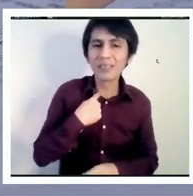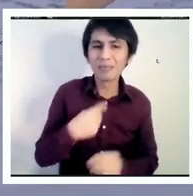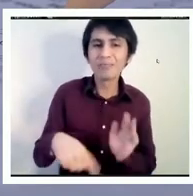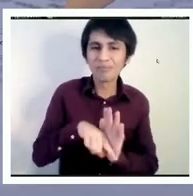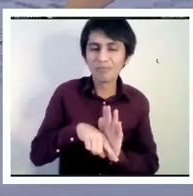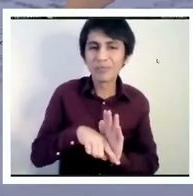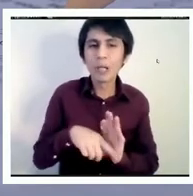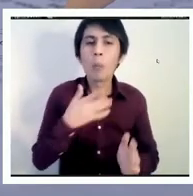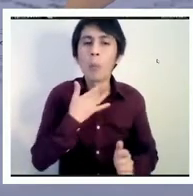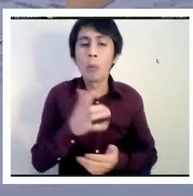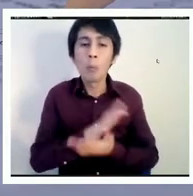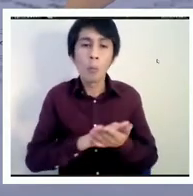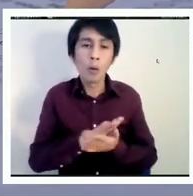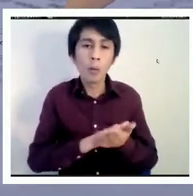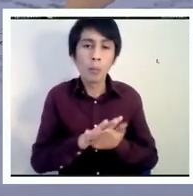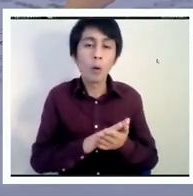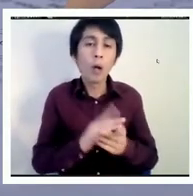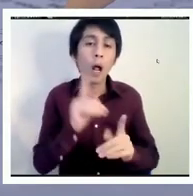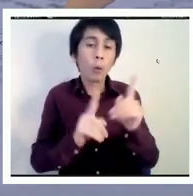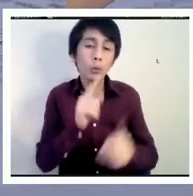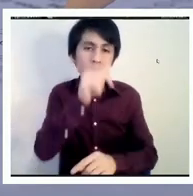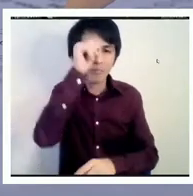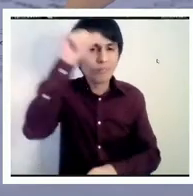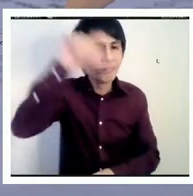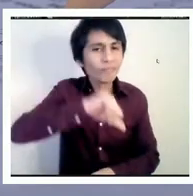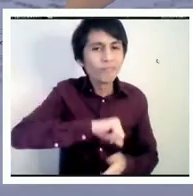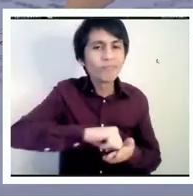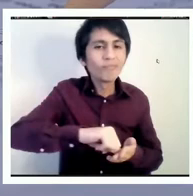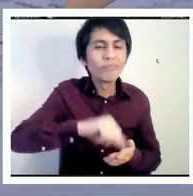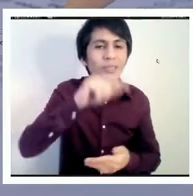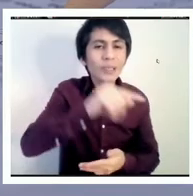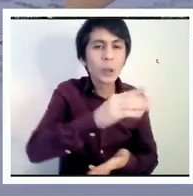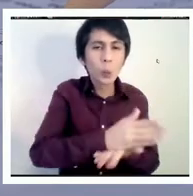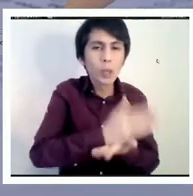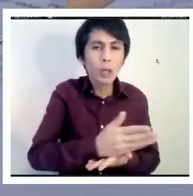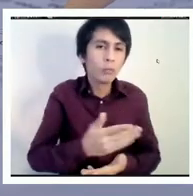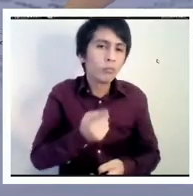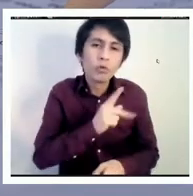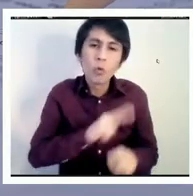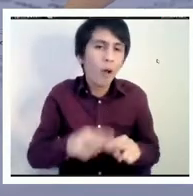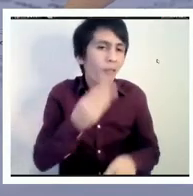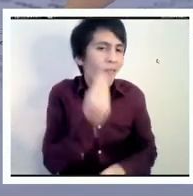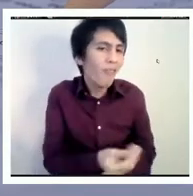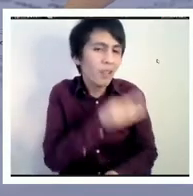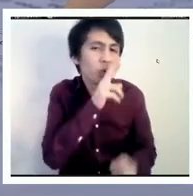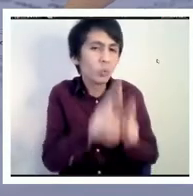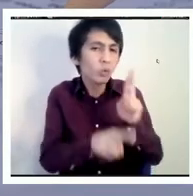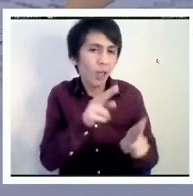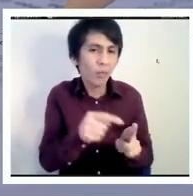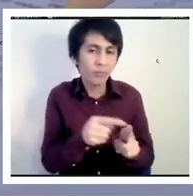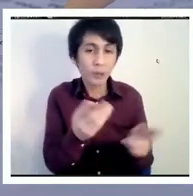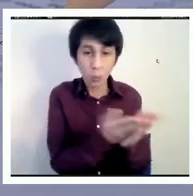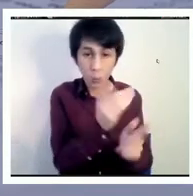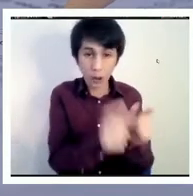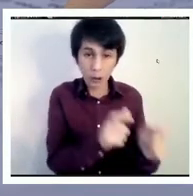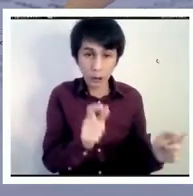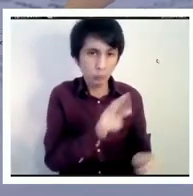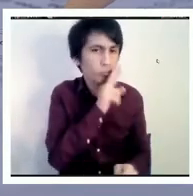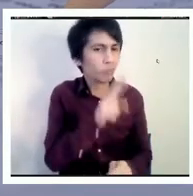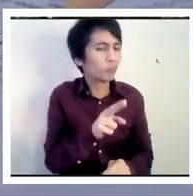sancionado por no hacerlo bien en términos de los resultados de sus alumnos más allá de